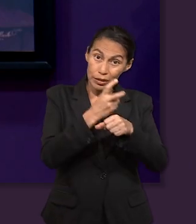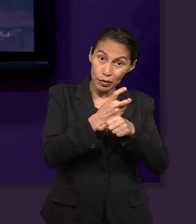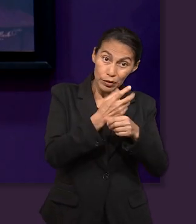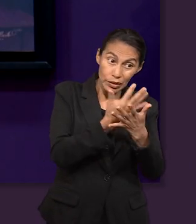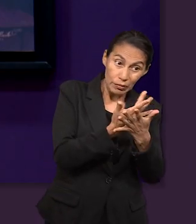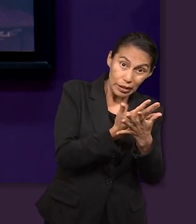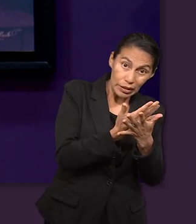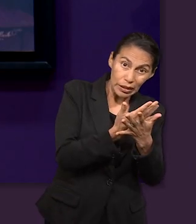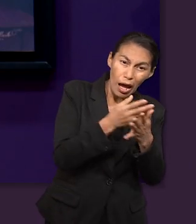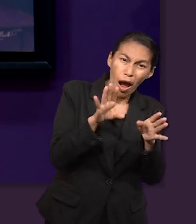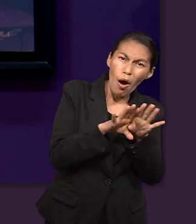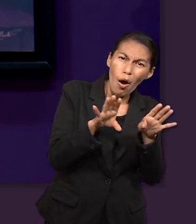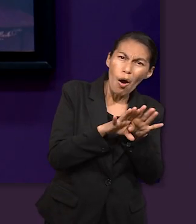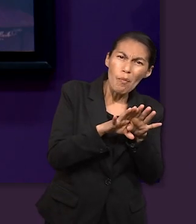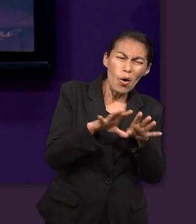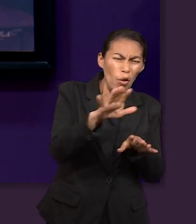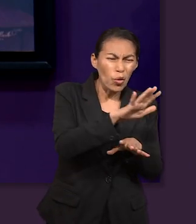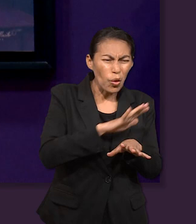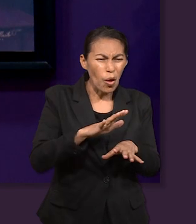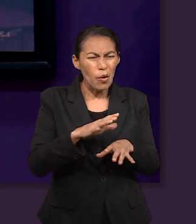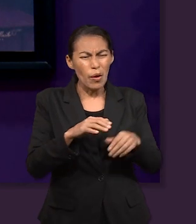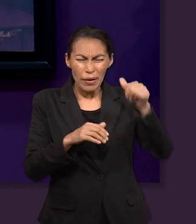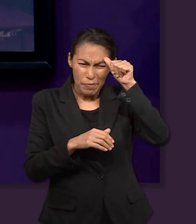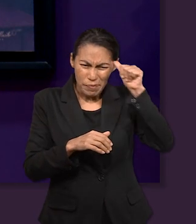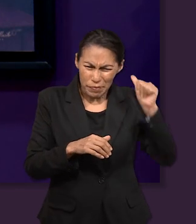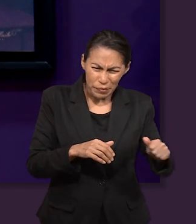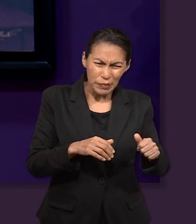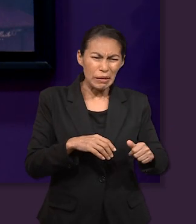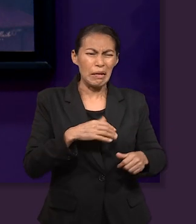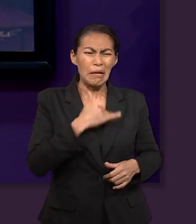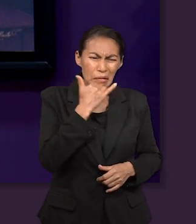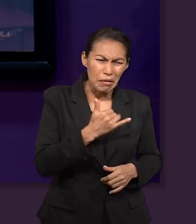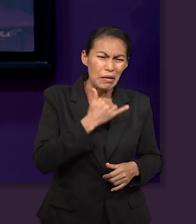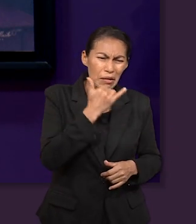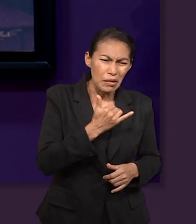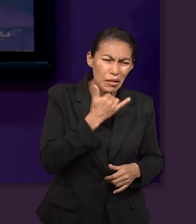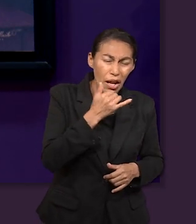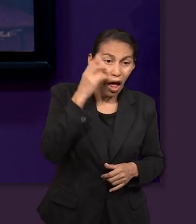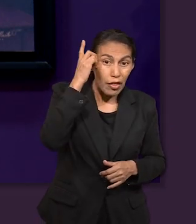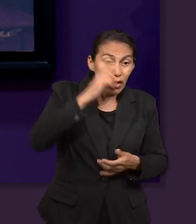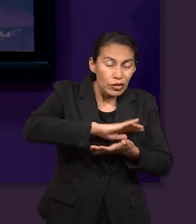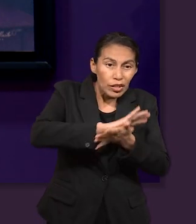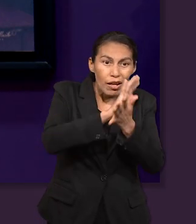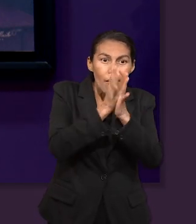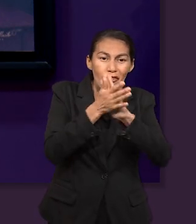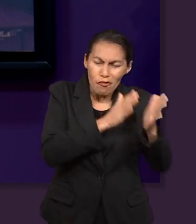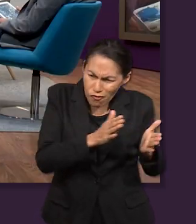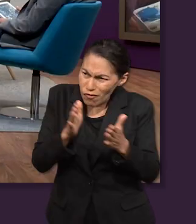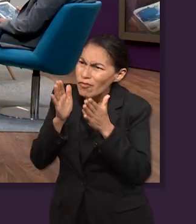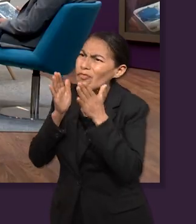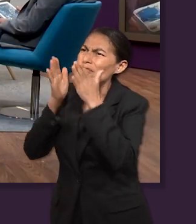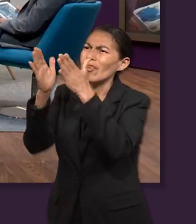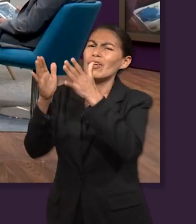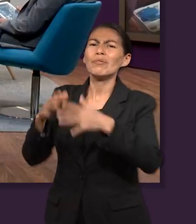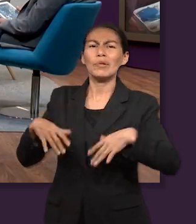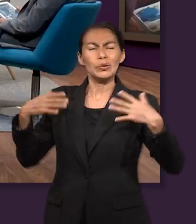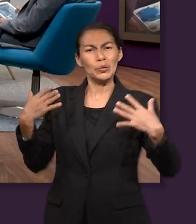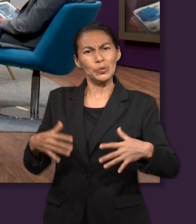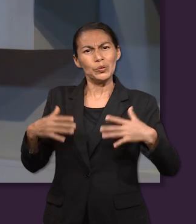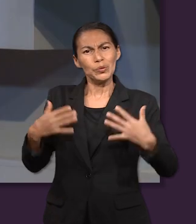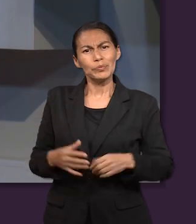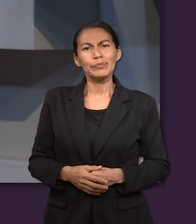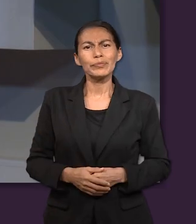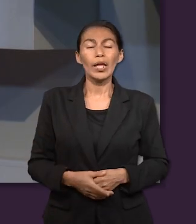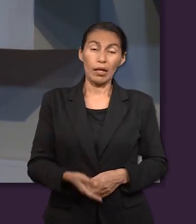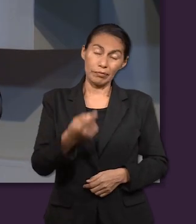cómo Dios transformó todos esos errores en lo que iba a ser la salvación del pueblo de Israel. Esa es una enseñanza que nos